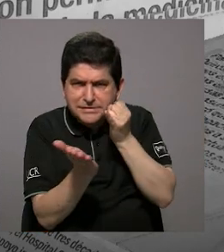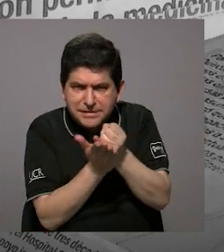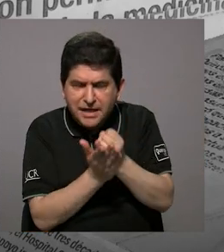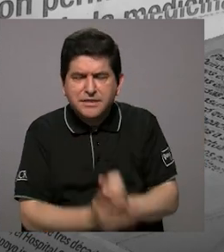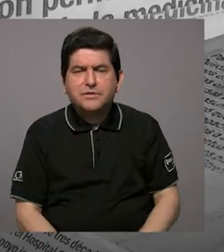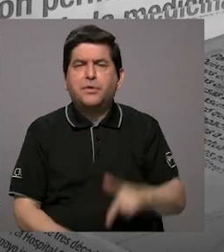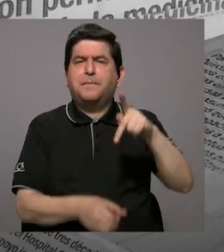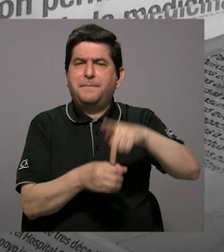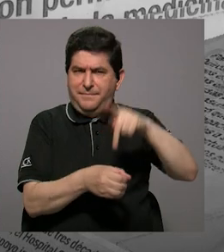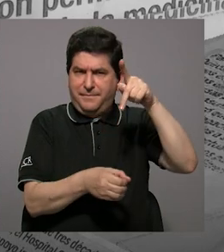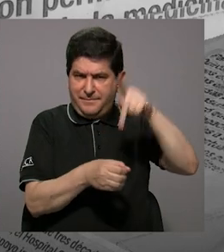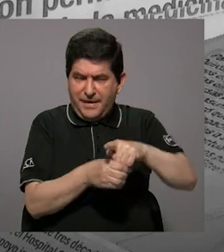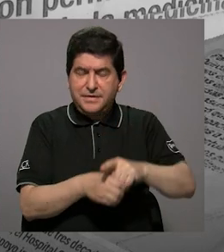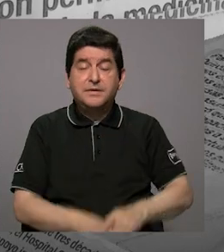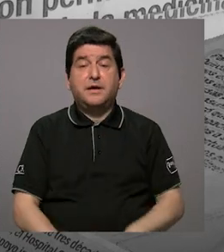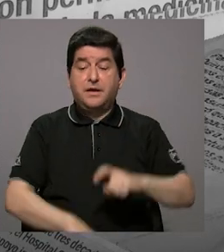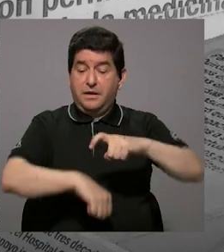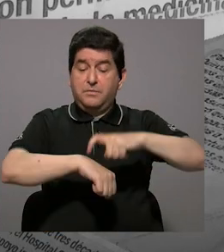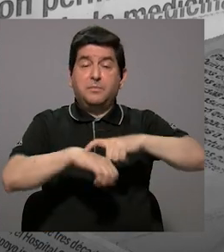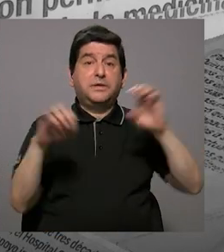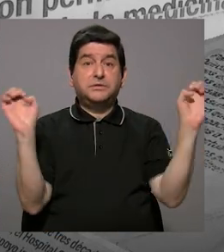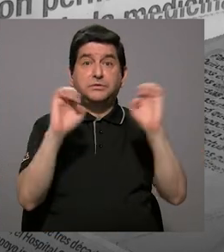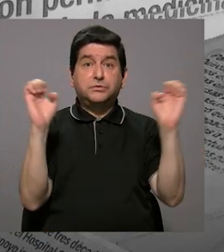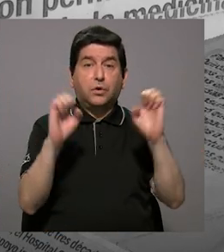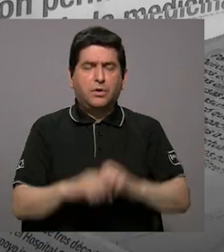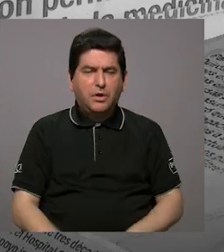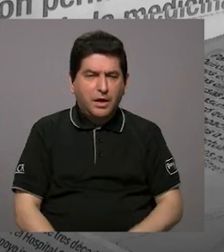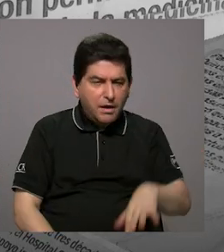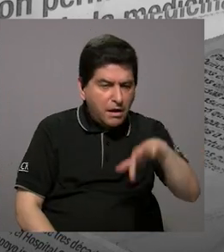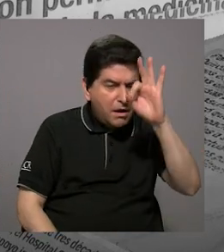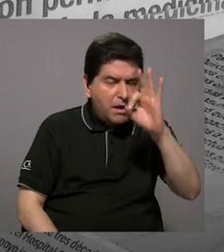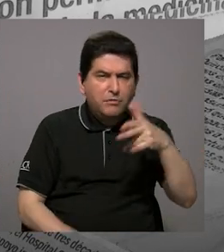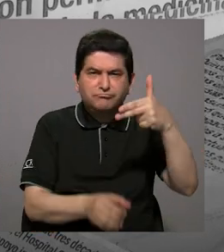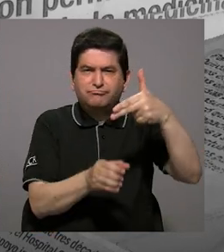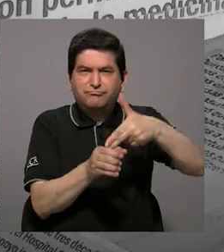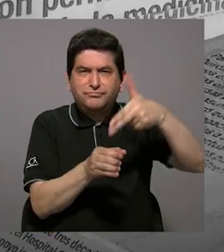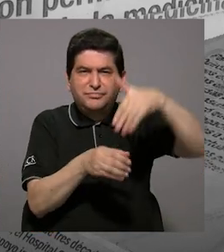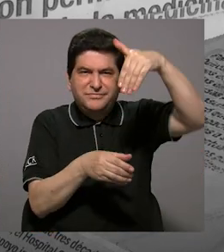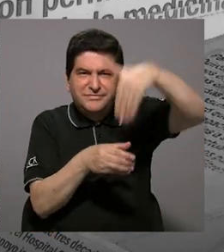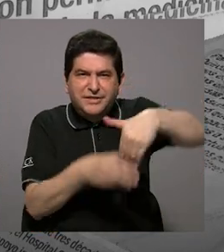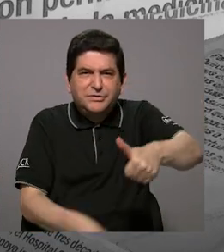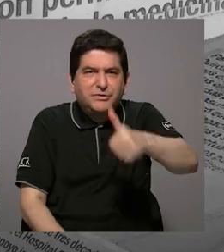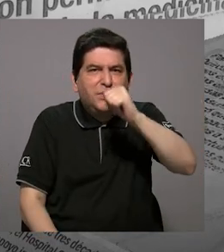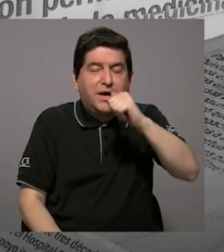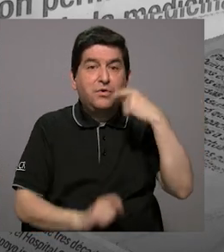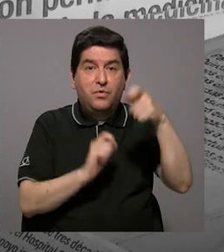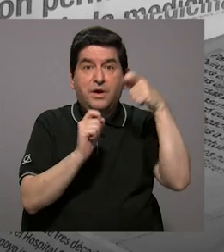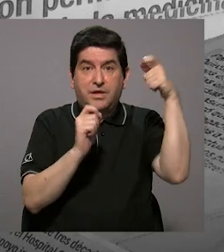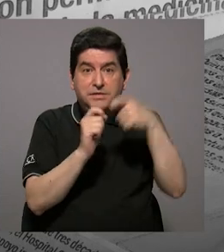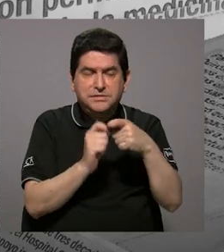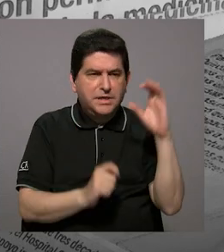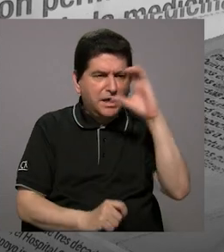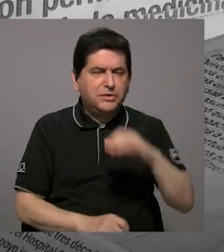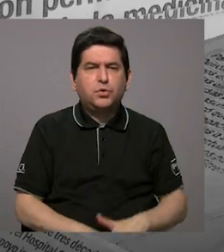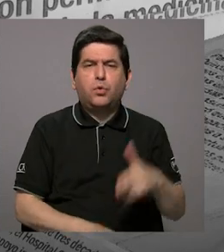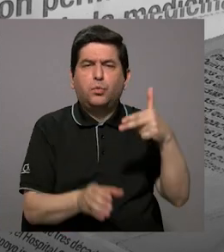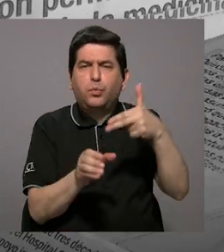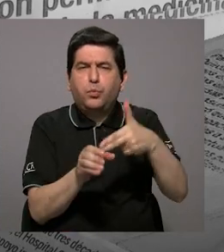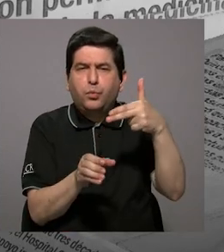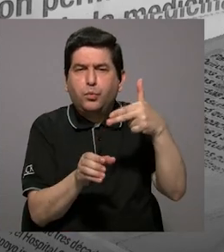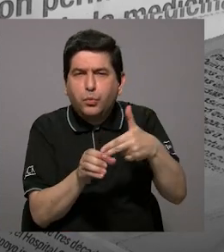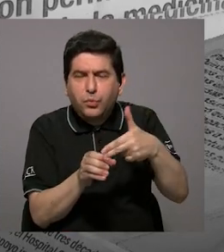que entró a trabajar en la emergencia para detectar contaminantes en agua. Específicamente se buscaban